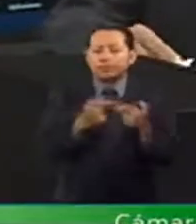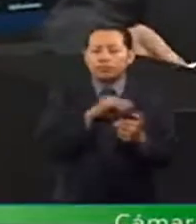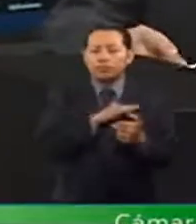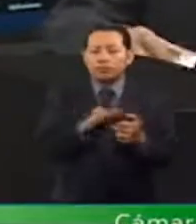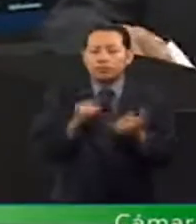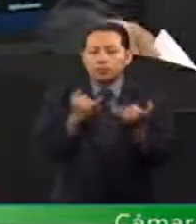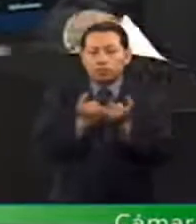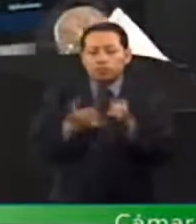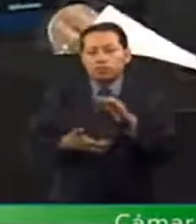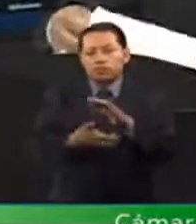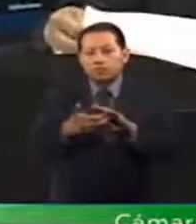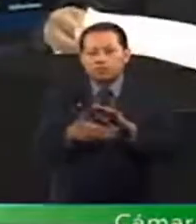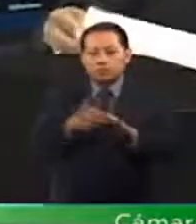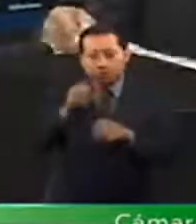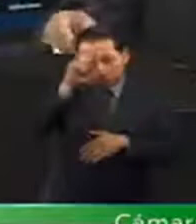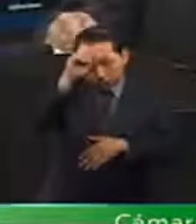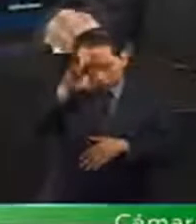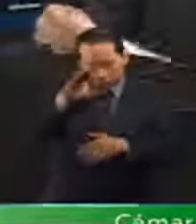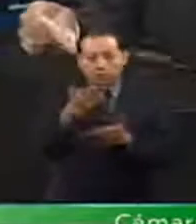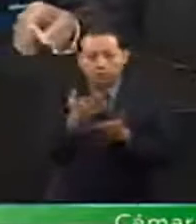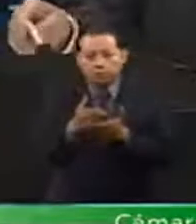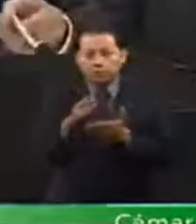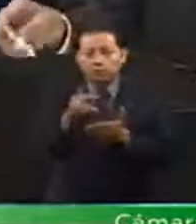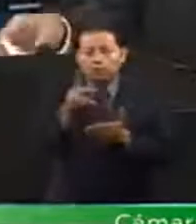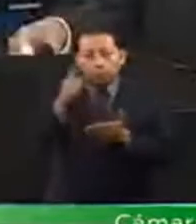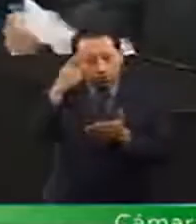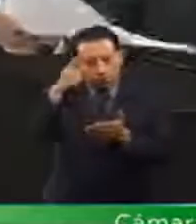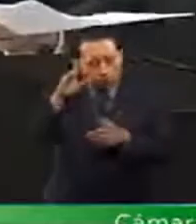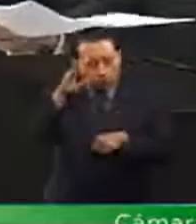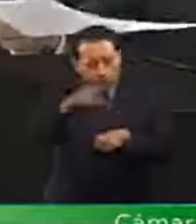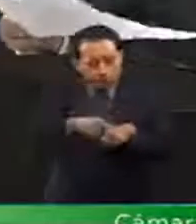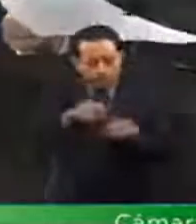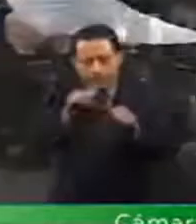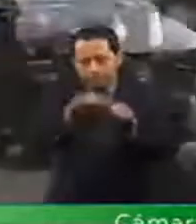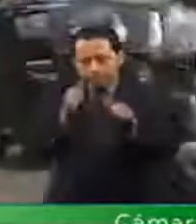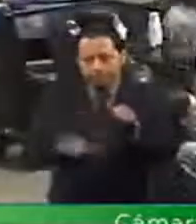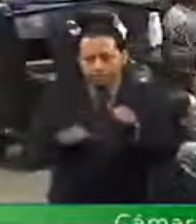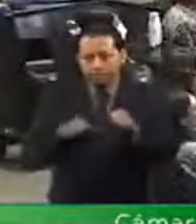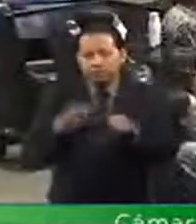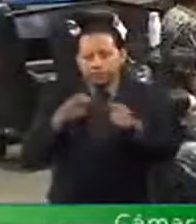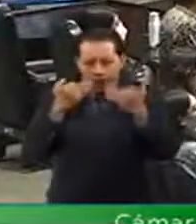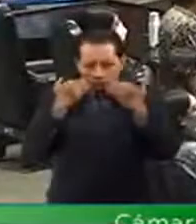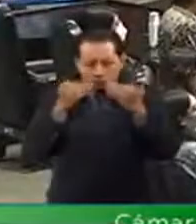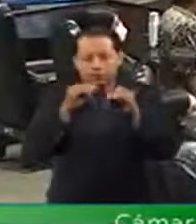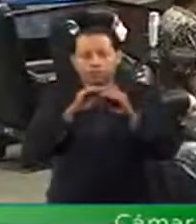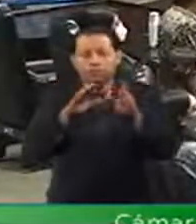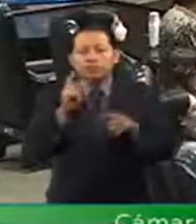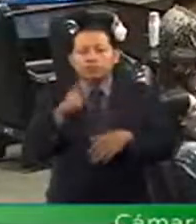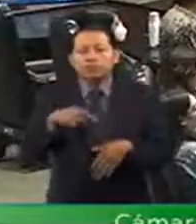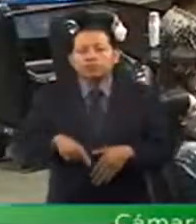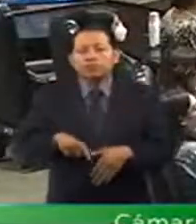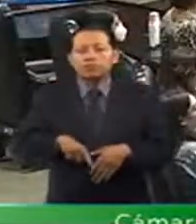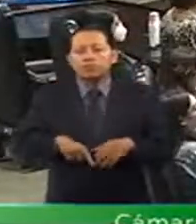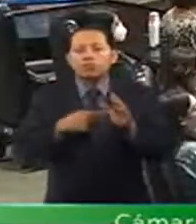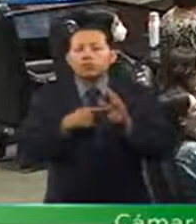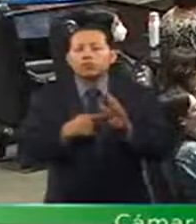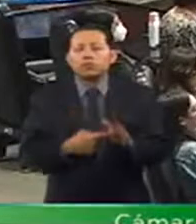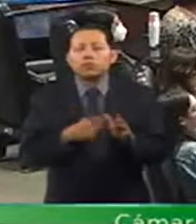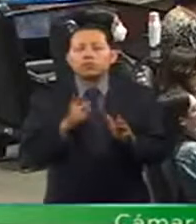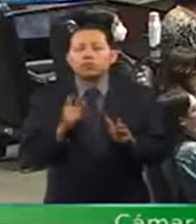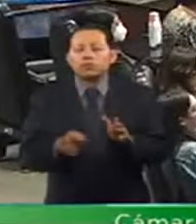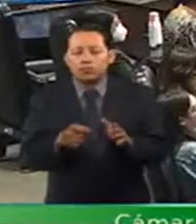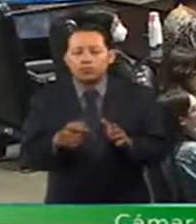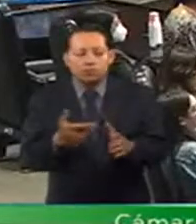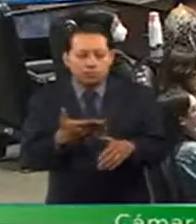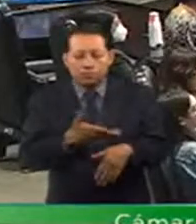fondo minero, al fondo para la cultura y el arte. Es evidente que un gobierno que ha demostrado no